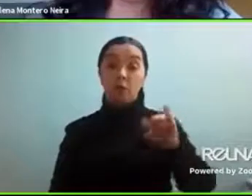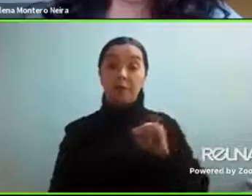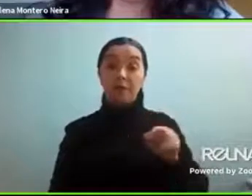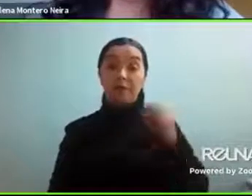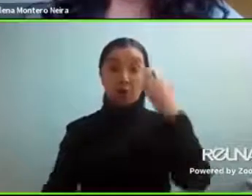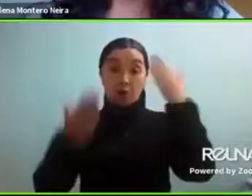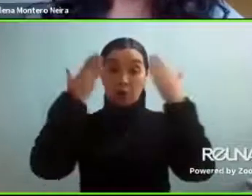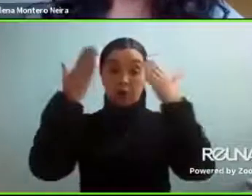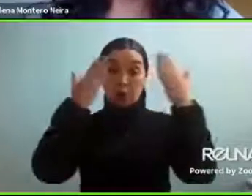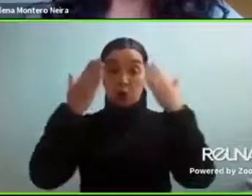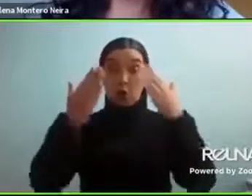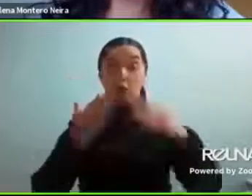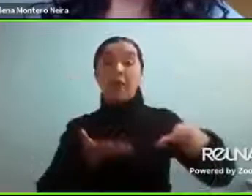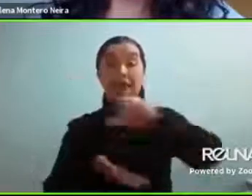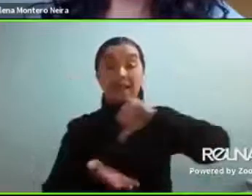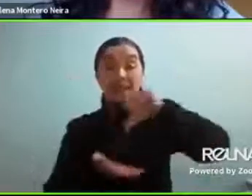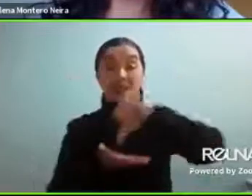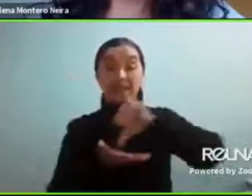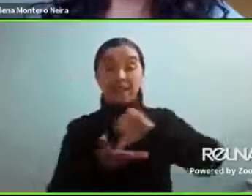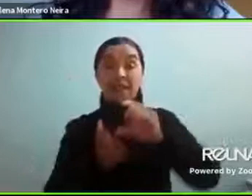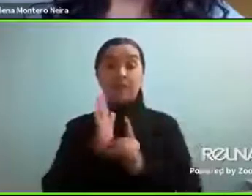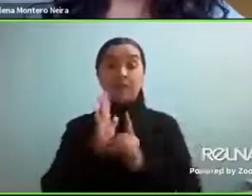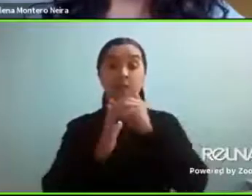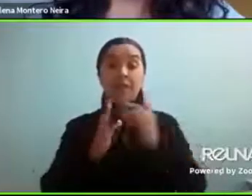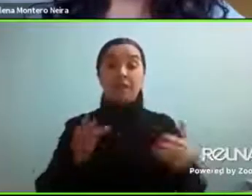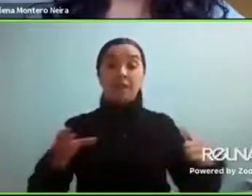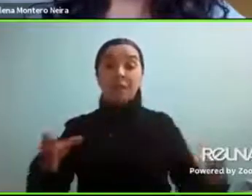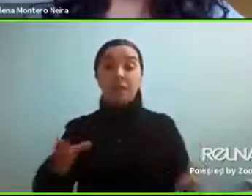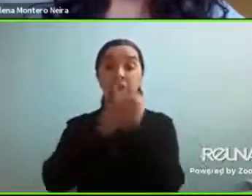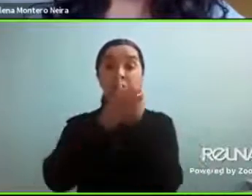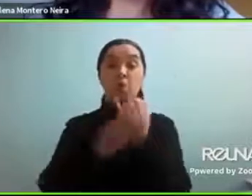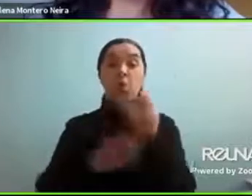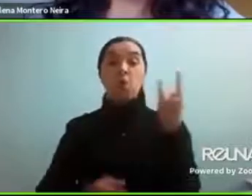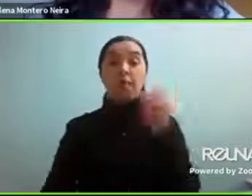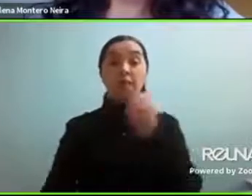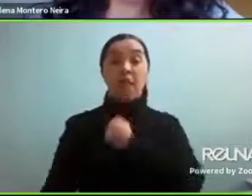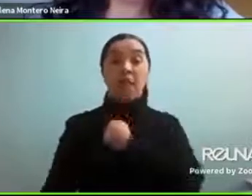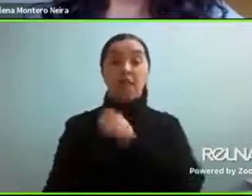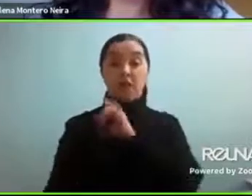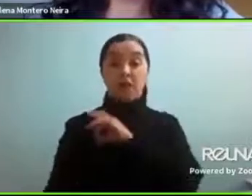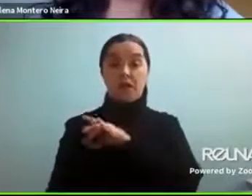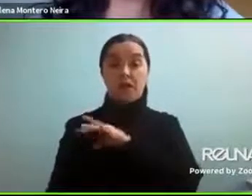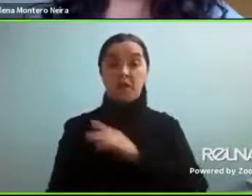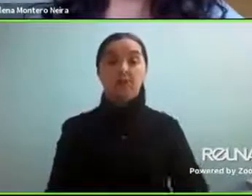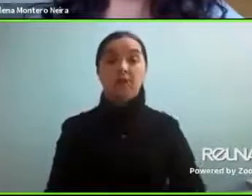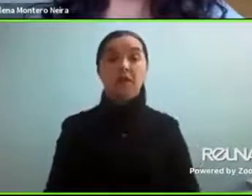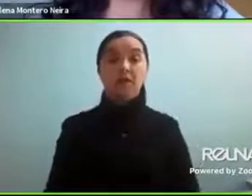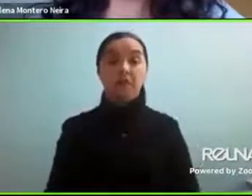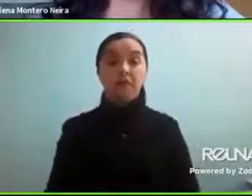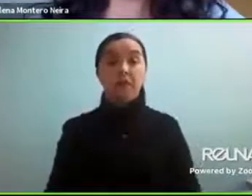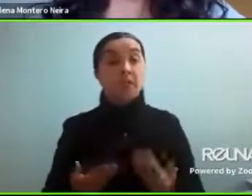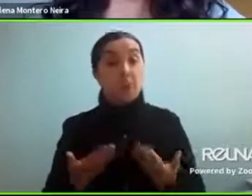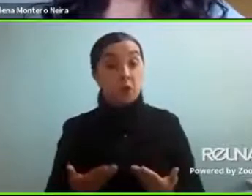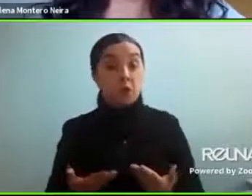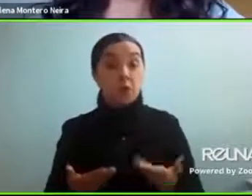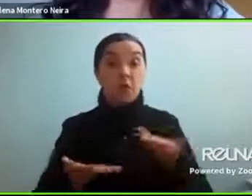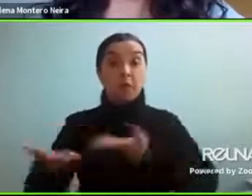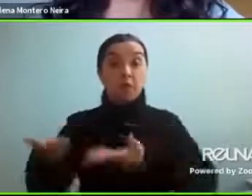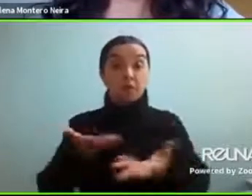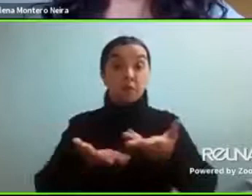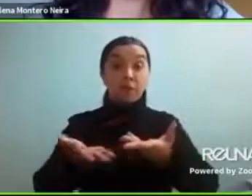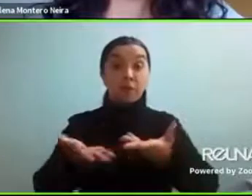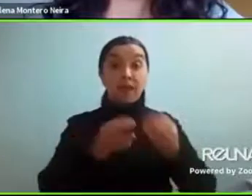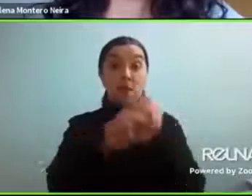del Centro de Desarrollo de Tecnologías de Inclusión de la Universidad Católica de Chile y hoy voy a estar moderando este webinar que es la